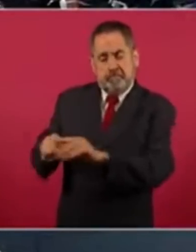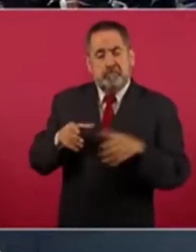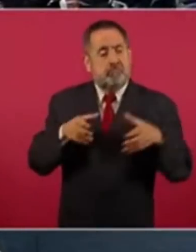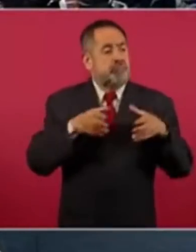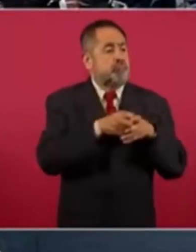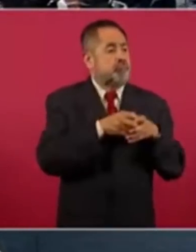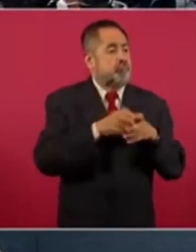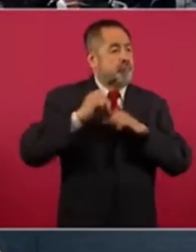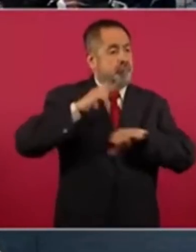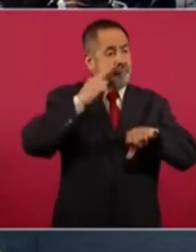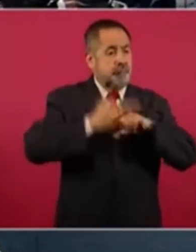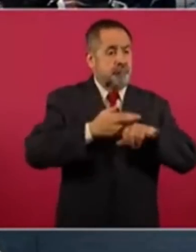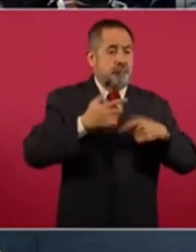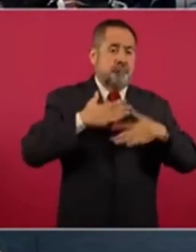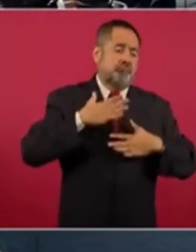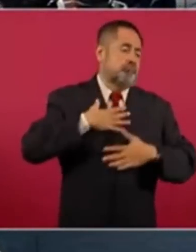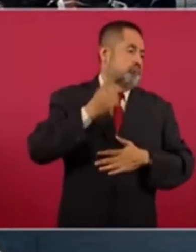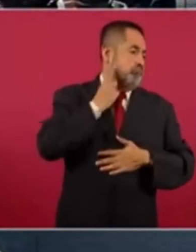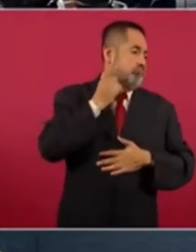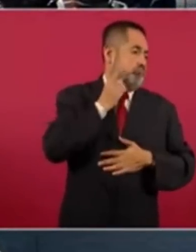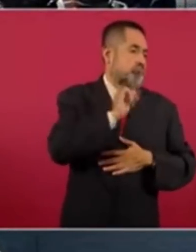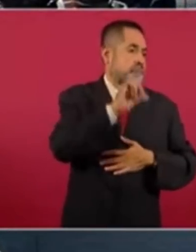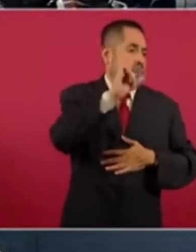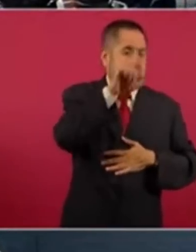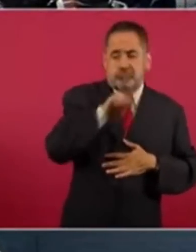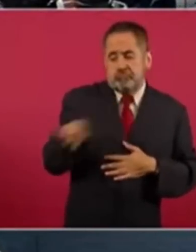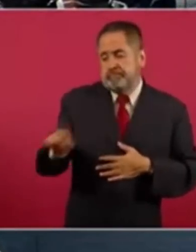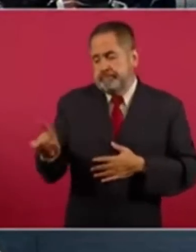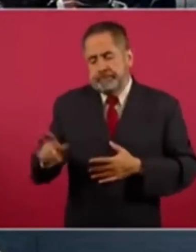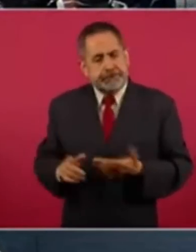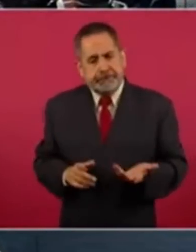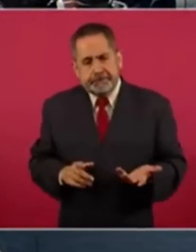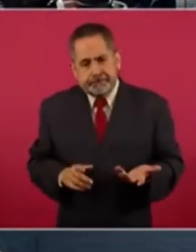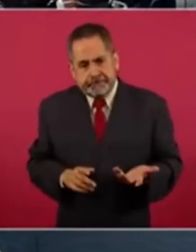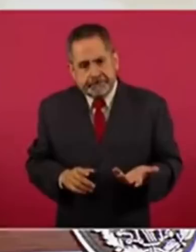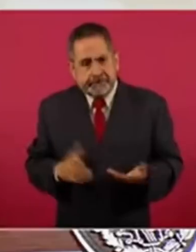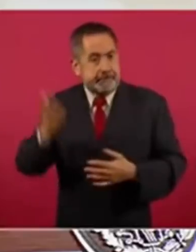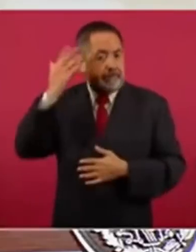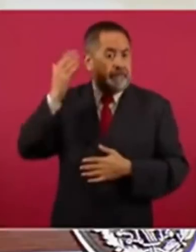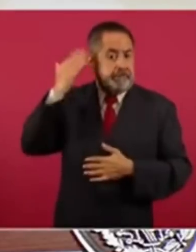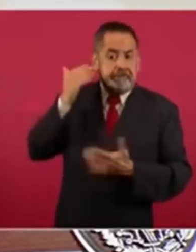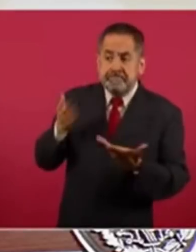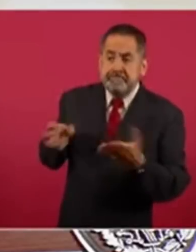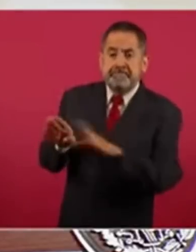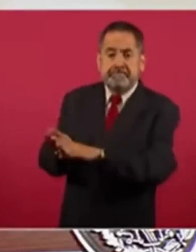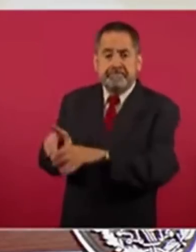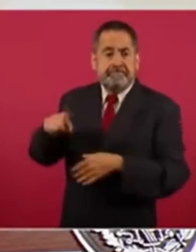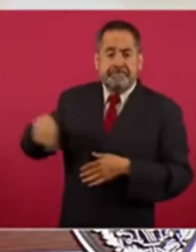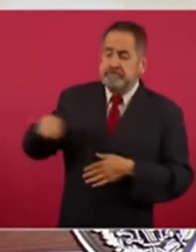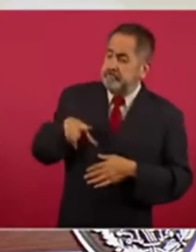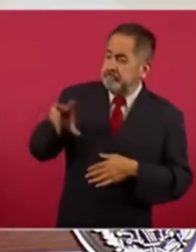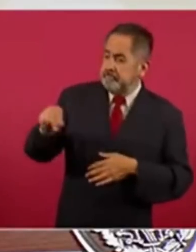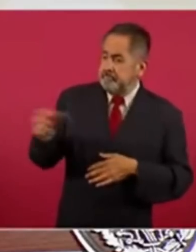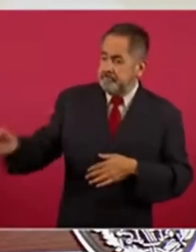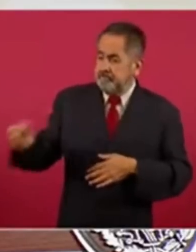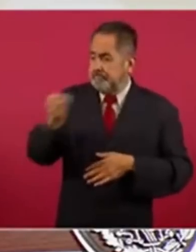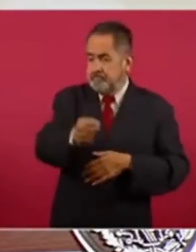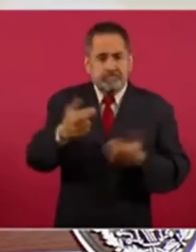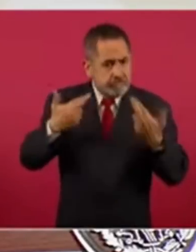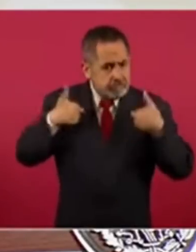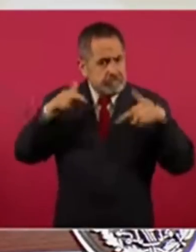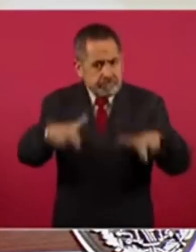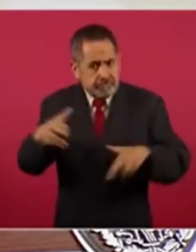cargos de representación popular, ellos no podían ser representantes